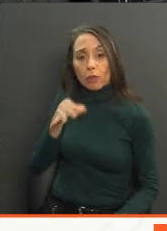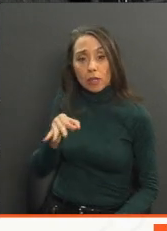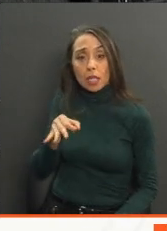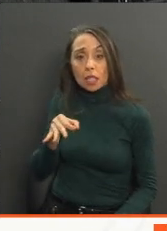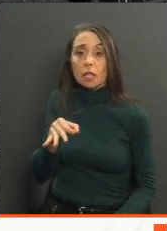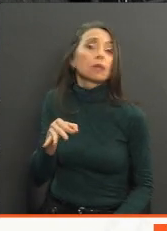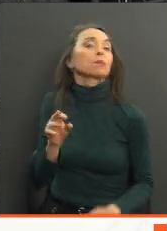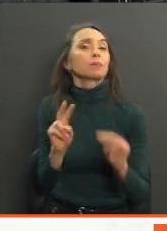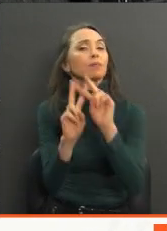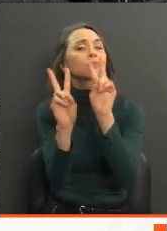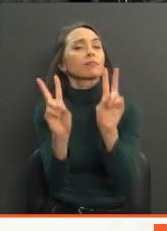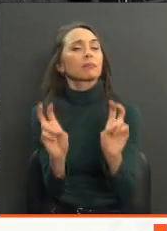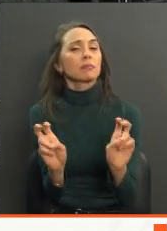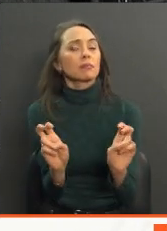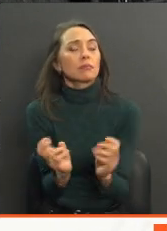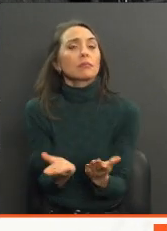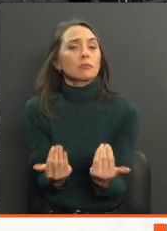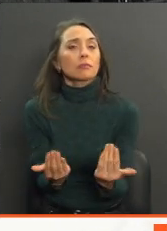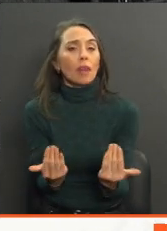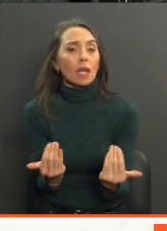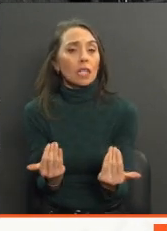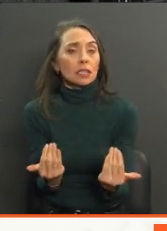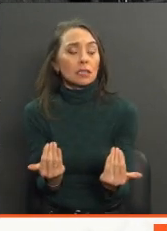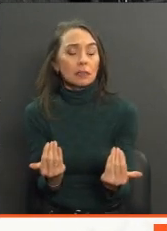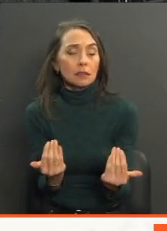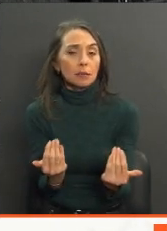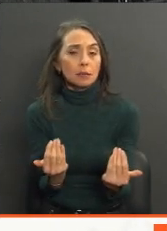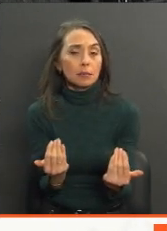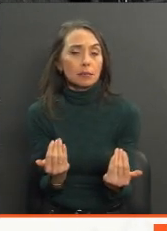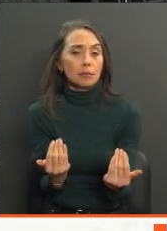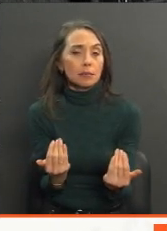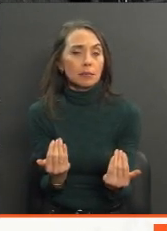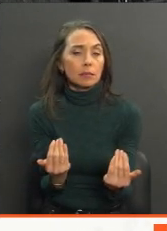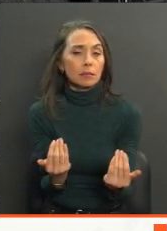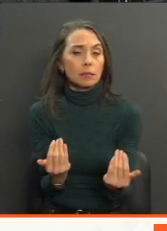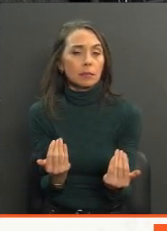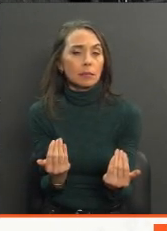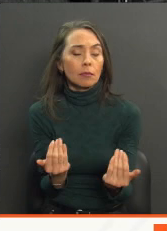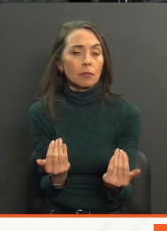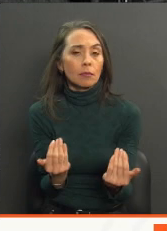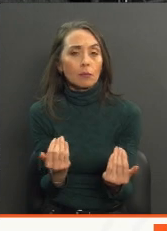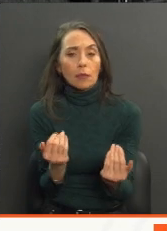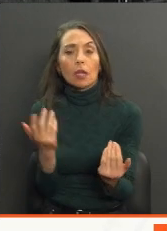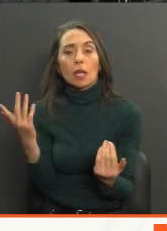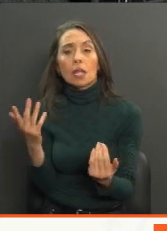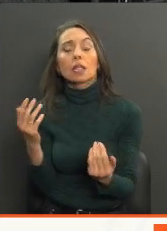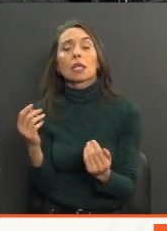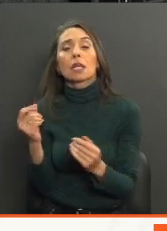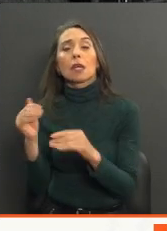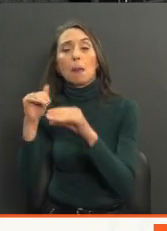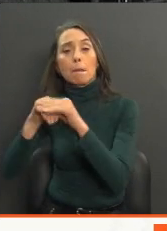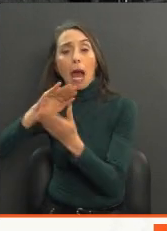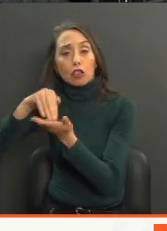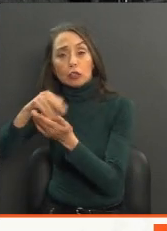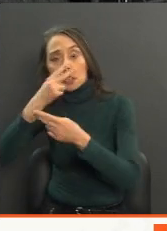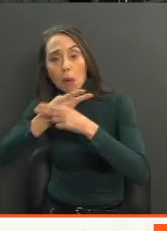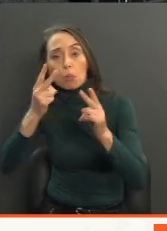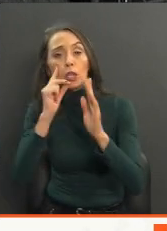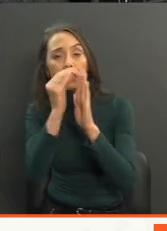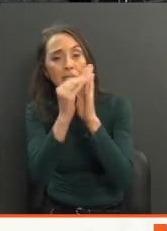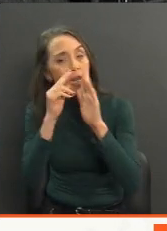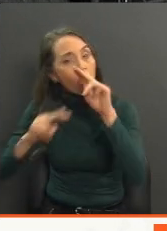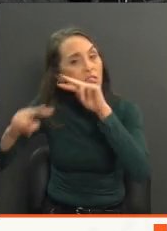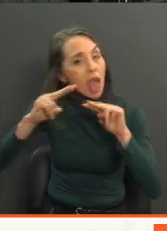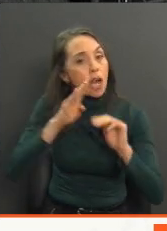relación a la necesidad de conocer un diagnóstico actualizado del Banco Central. Y otra cosa muy